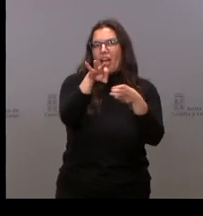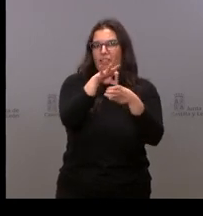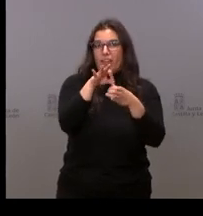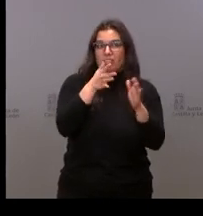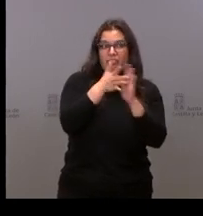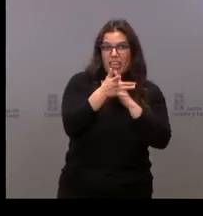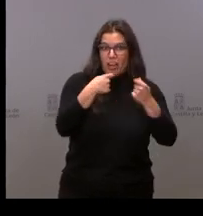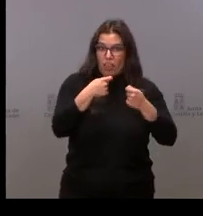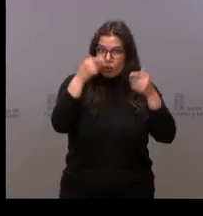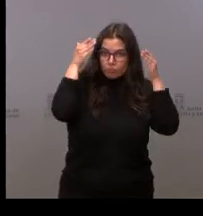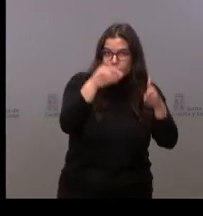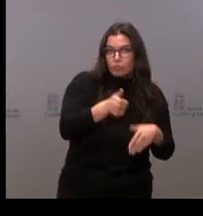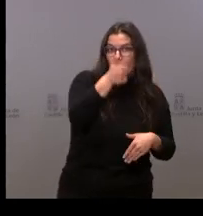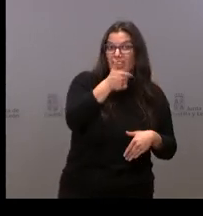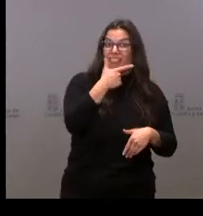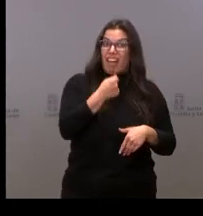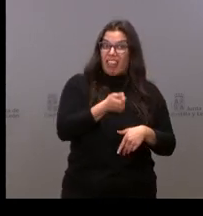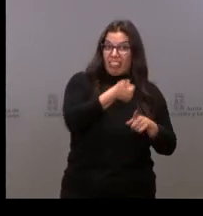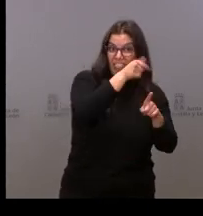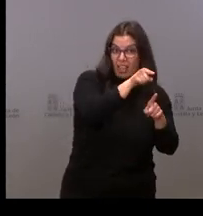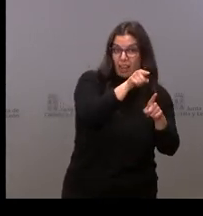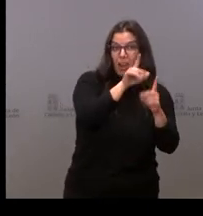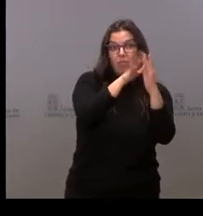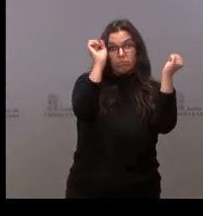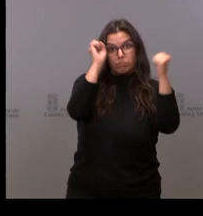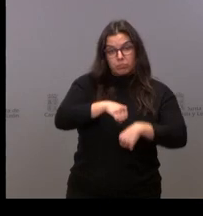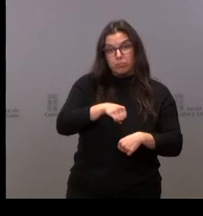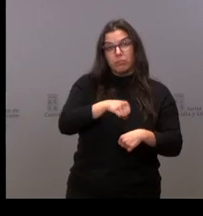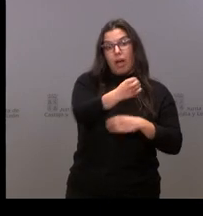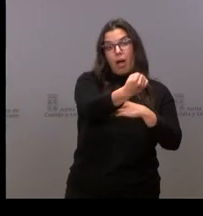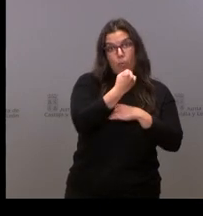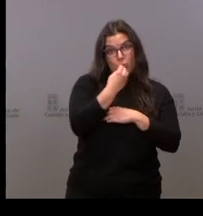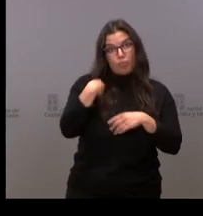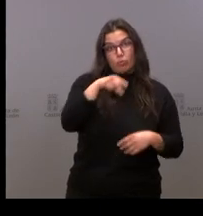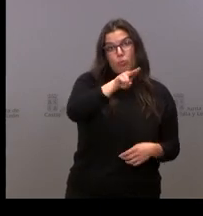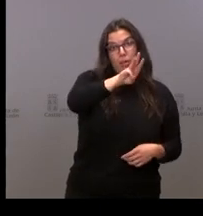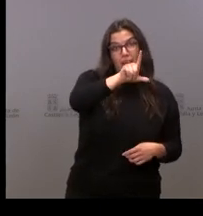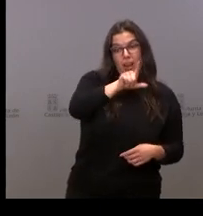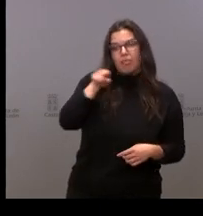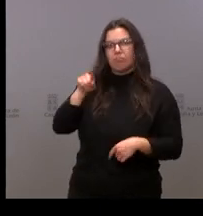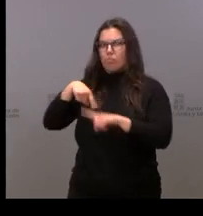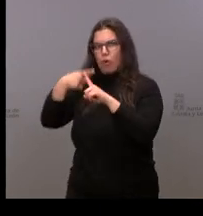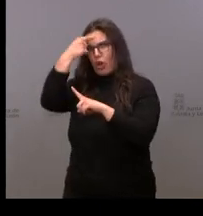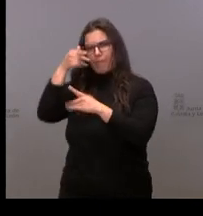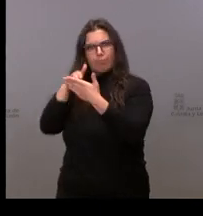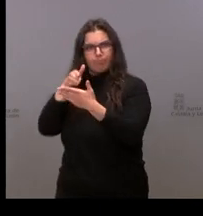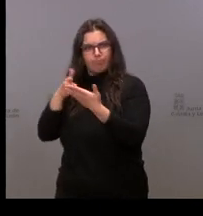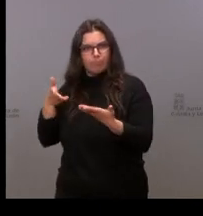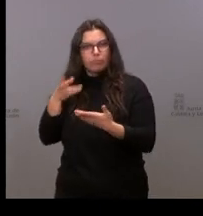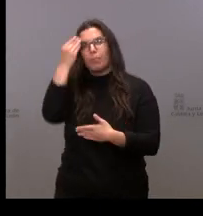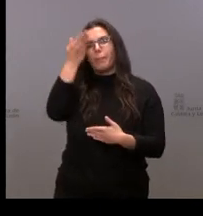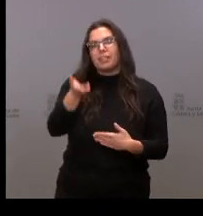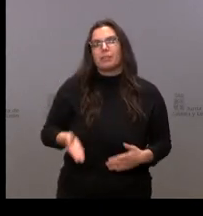la negociación y si cree que va a ser más fácil encontrar el apoyo a los presupuestos con UPL que con Por Ávila.